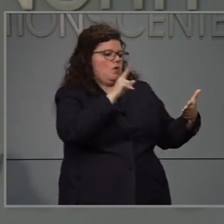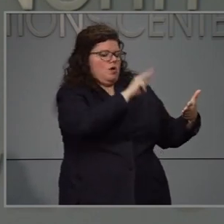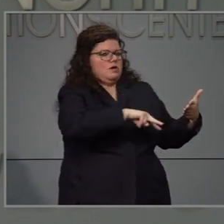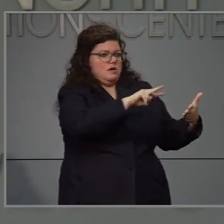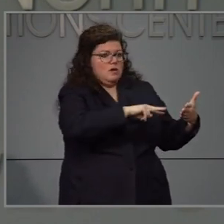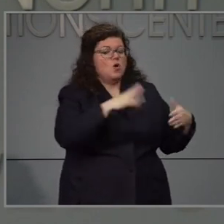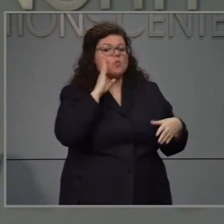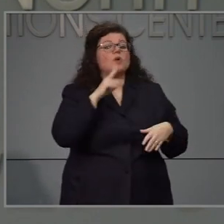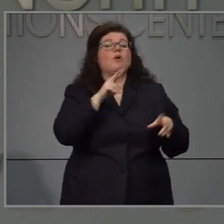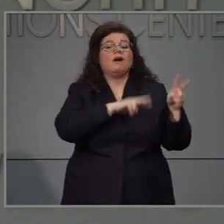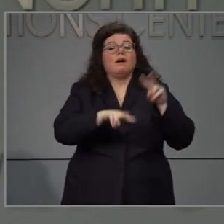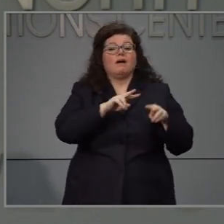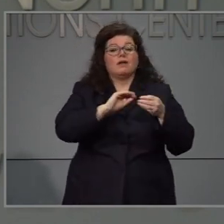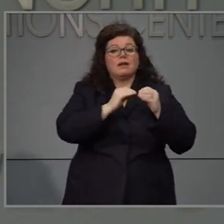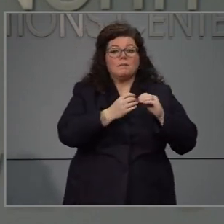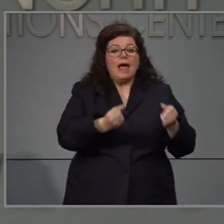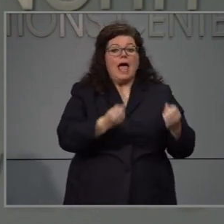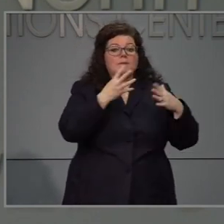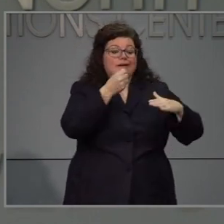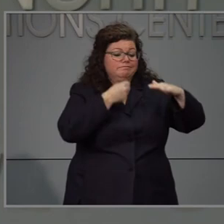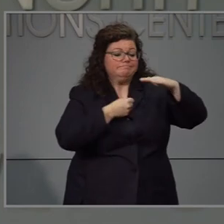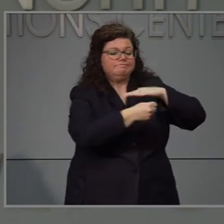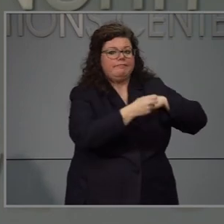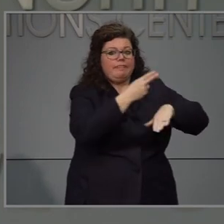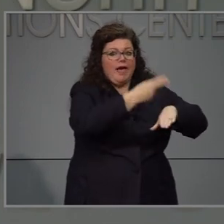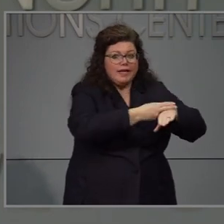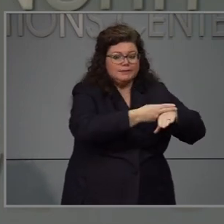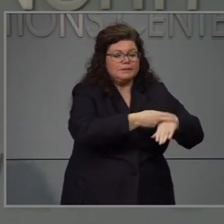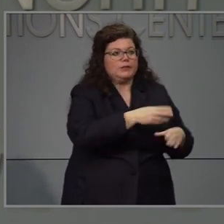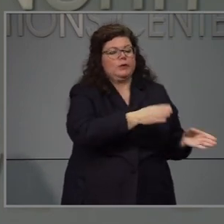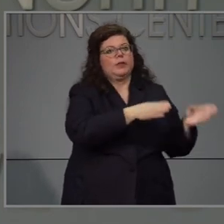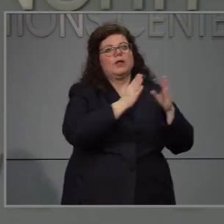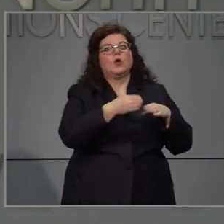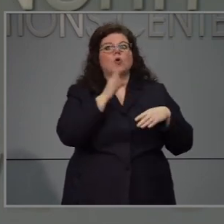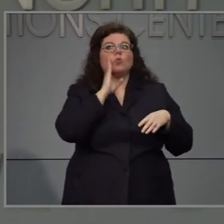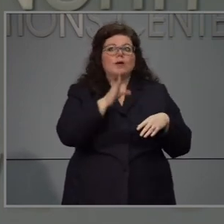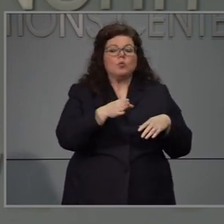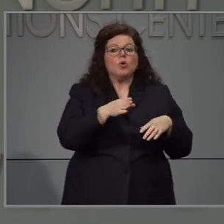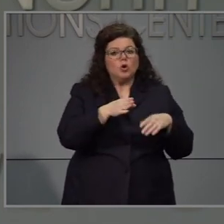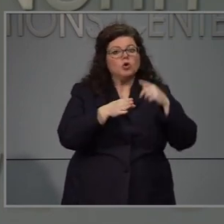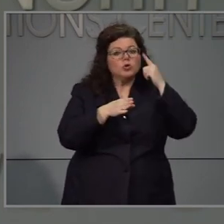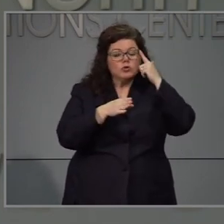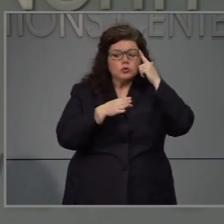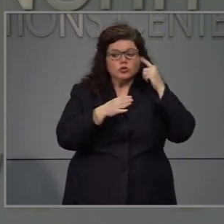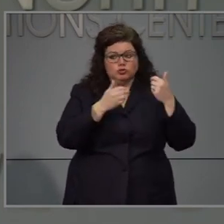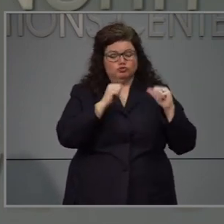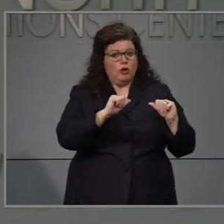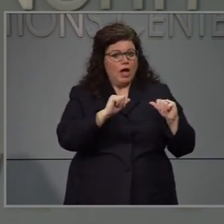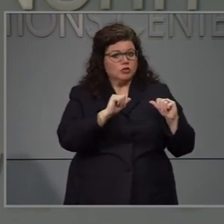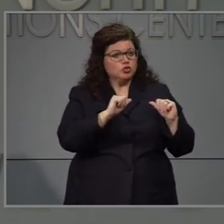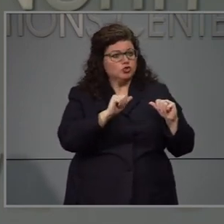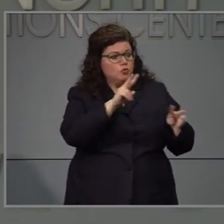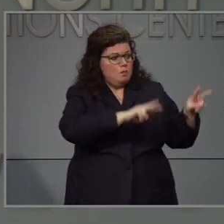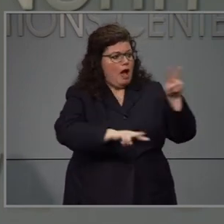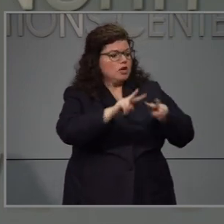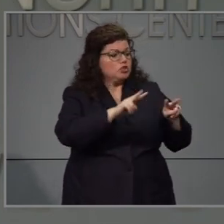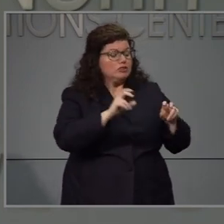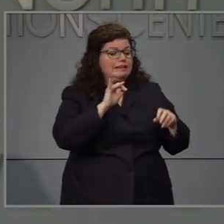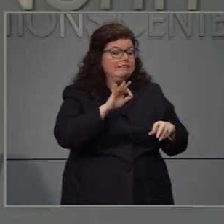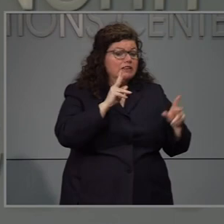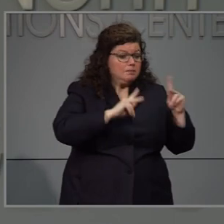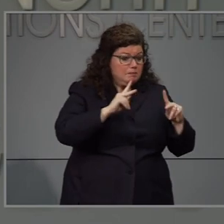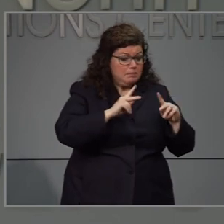personas que se encuentran en en el hospital por el número de de las de los síntomas